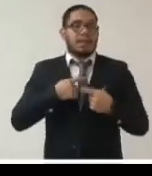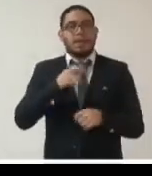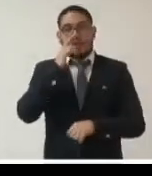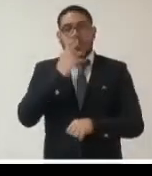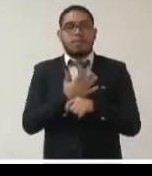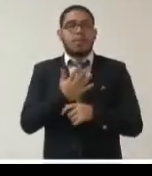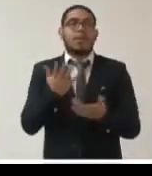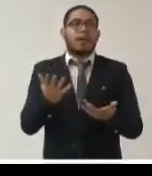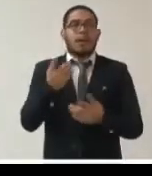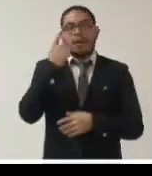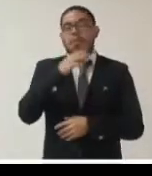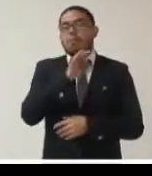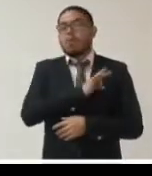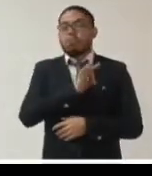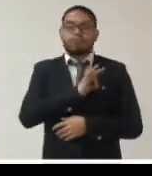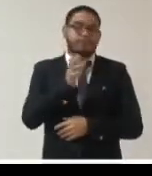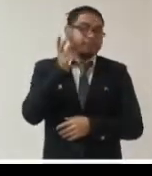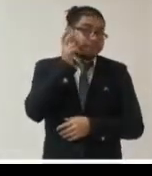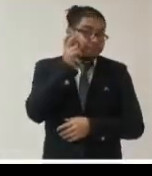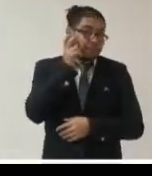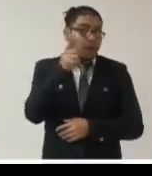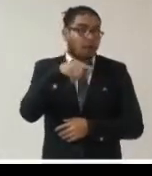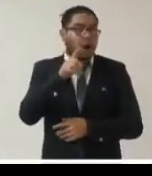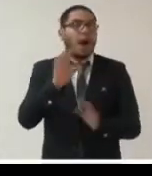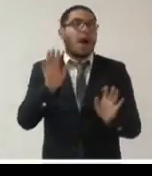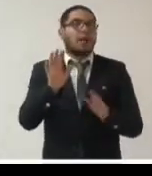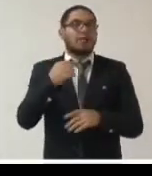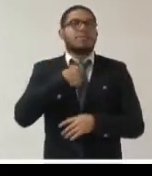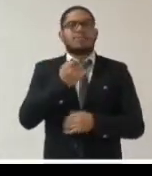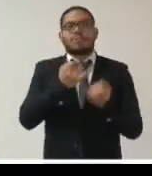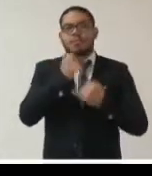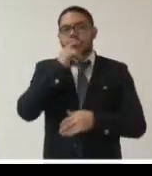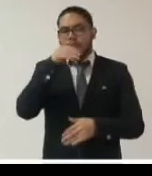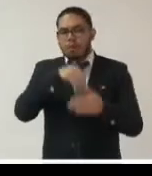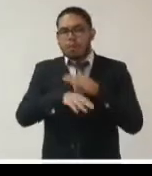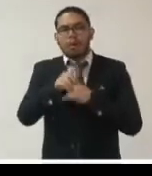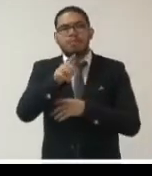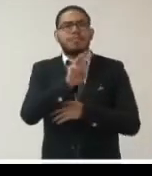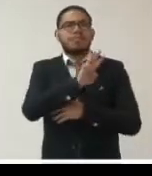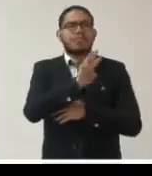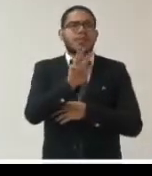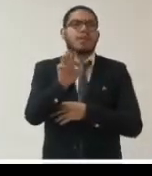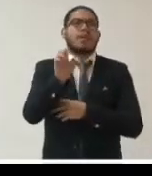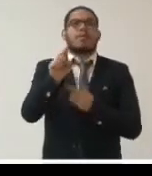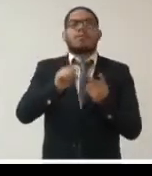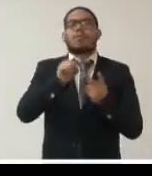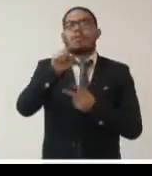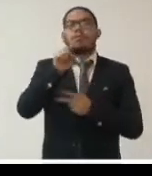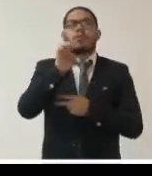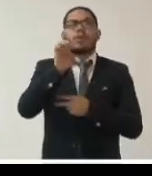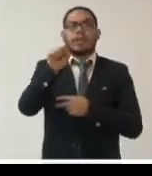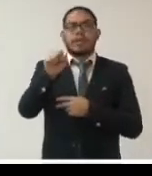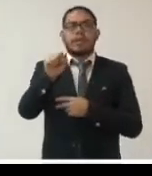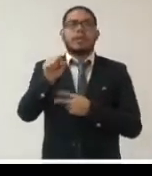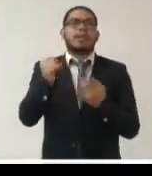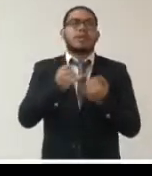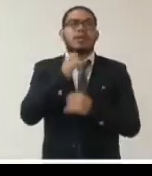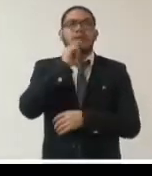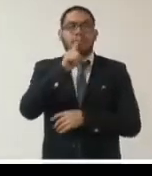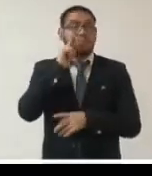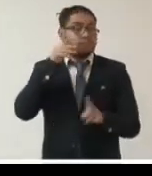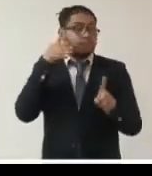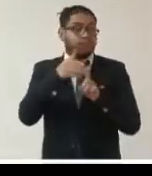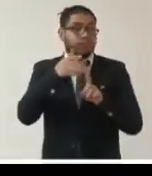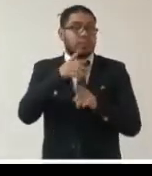que me puedan estar escuchando quiero remitirme a la página web de la agencia a epd.es tenemos un microsite específico